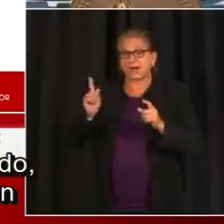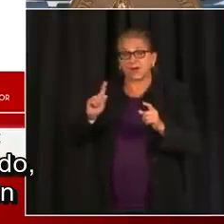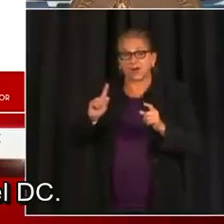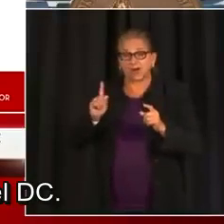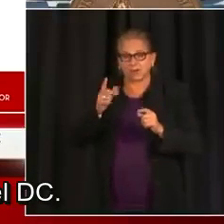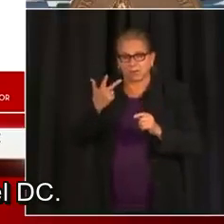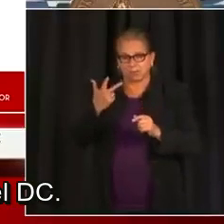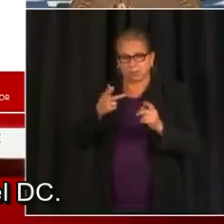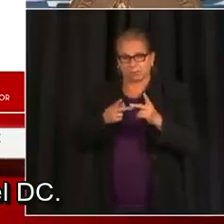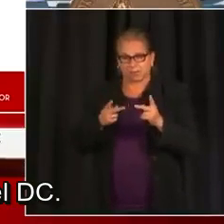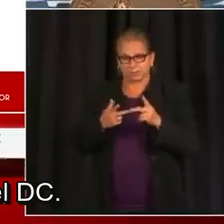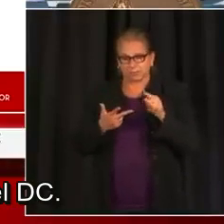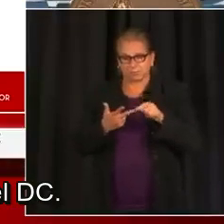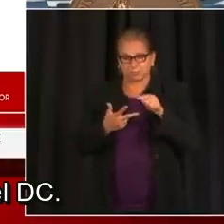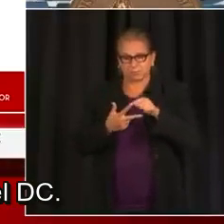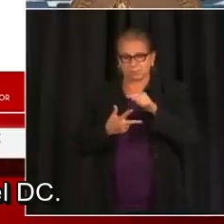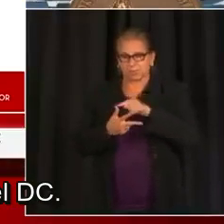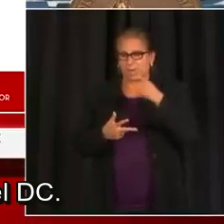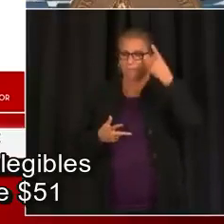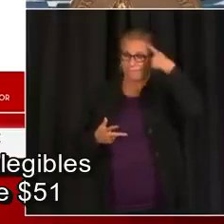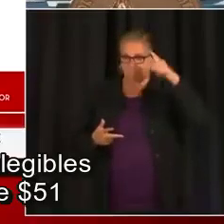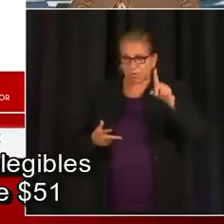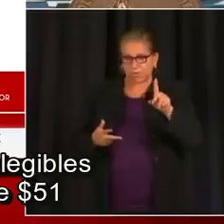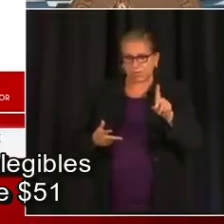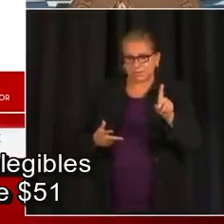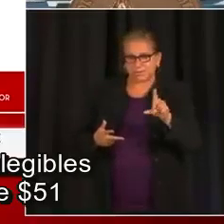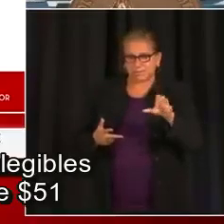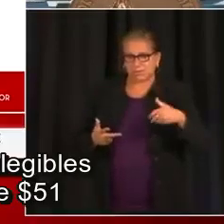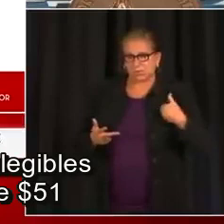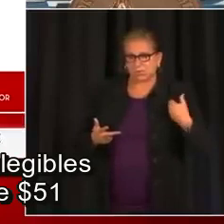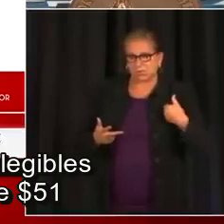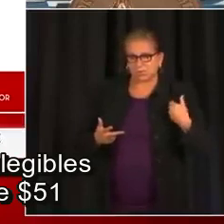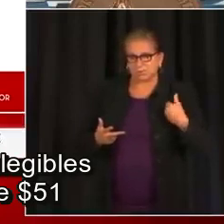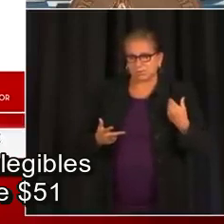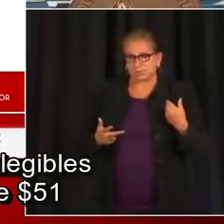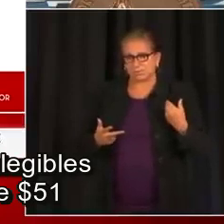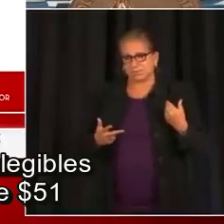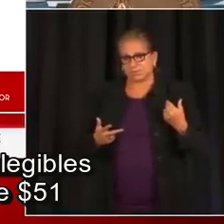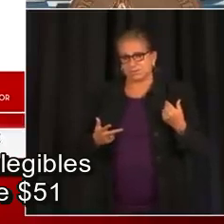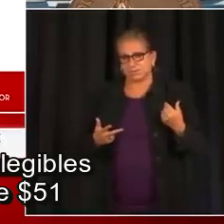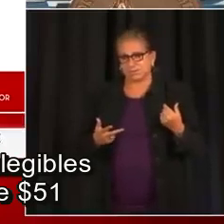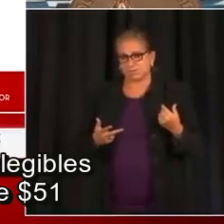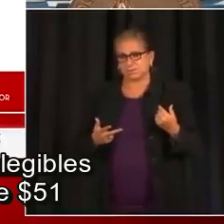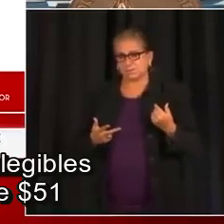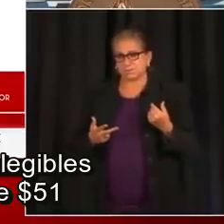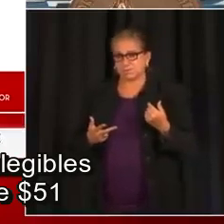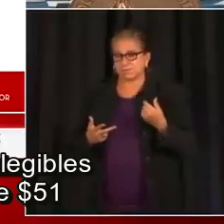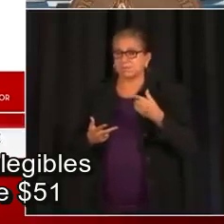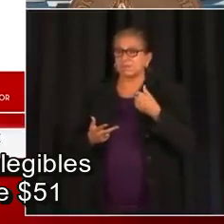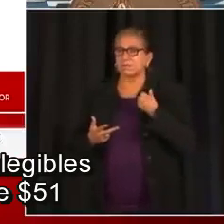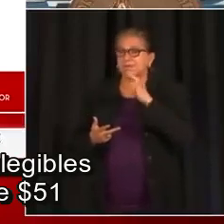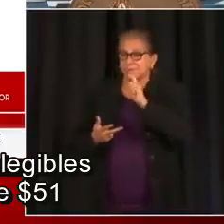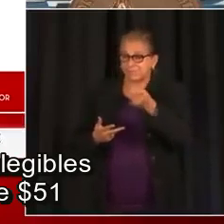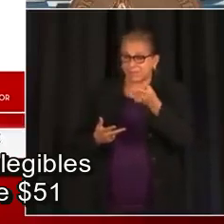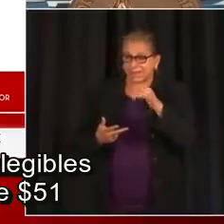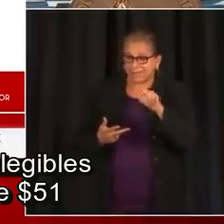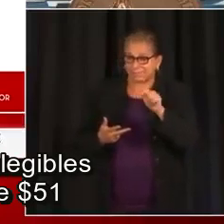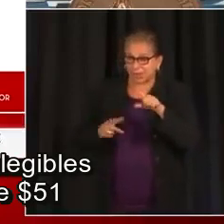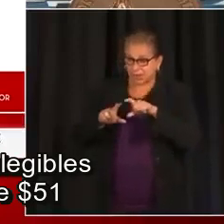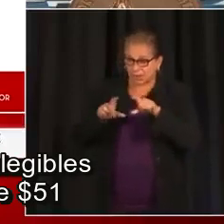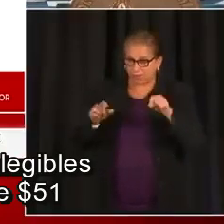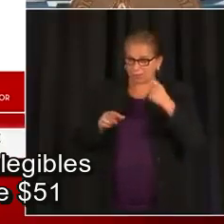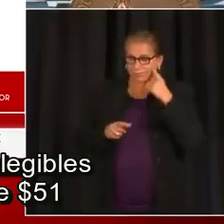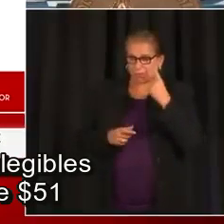vacunación que solamente están abiertos para los jóvenes de DC. Los tutores y padres también son elegibles para recibir la tarjeta de regalo